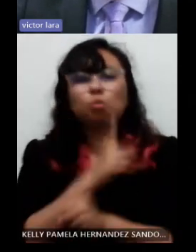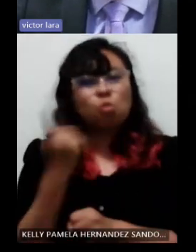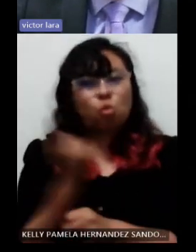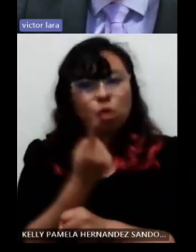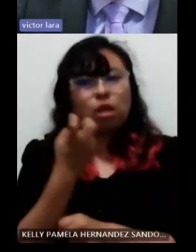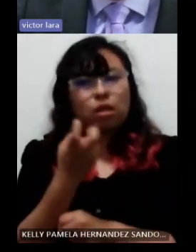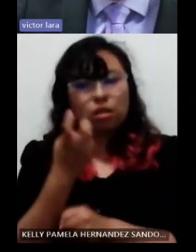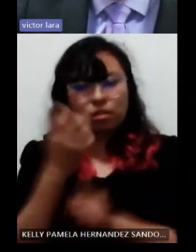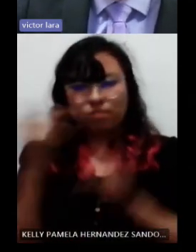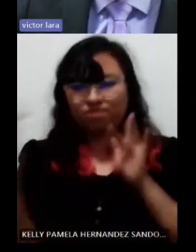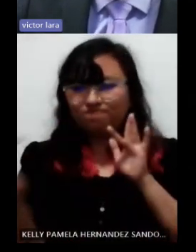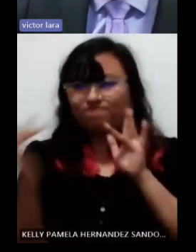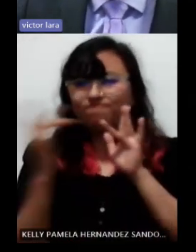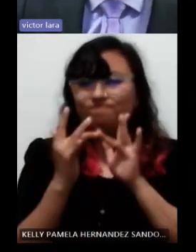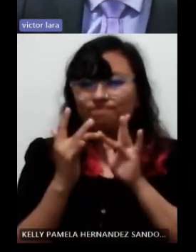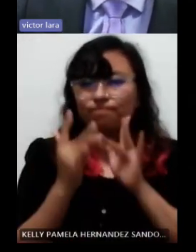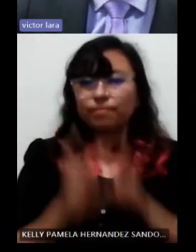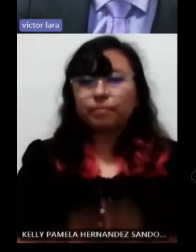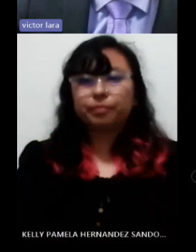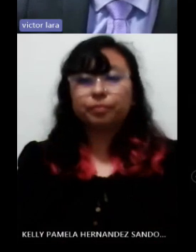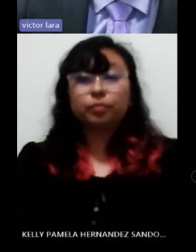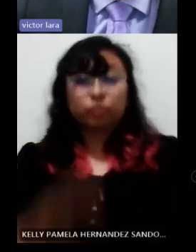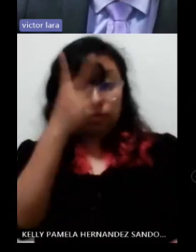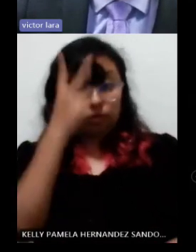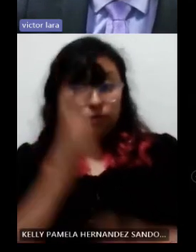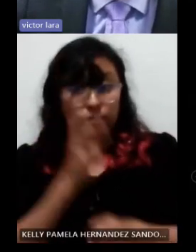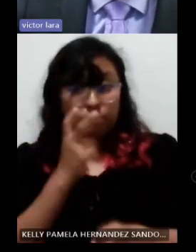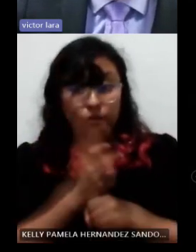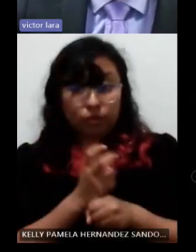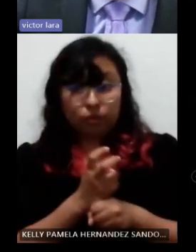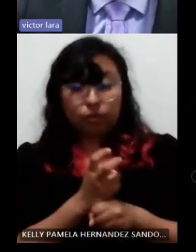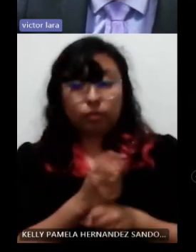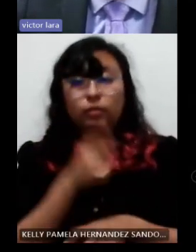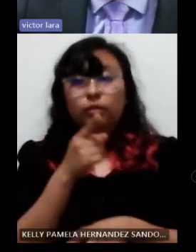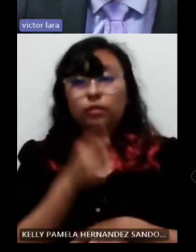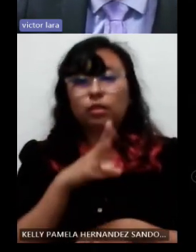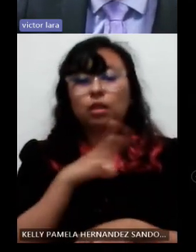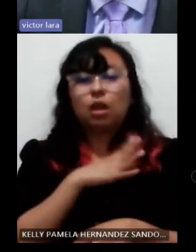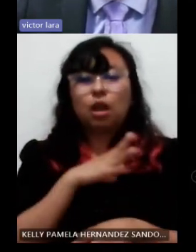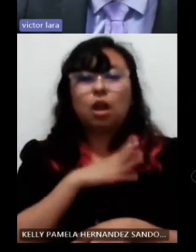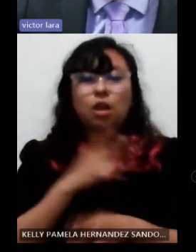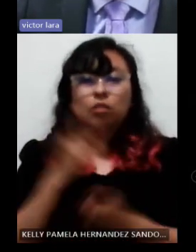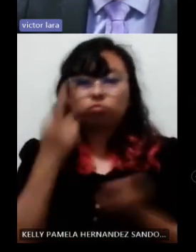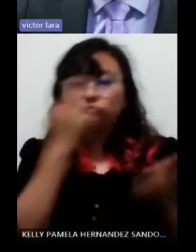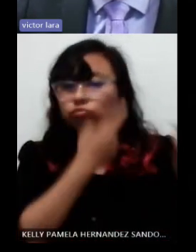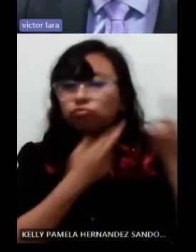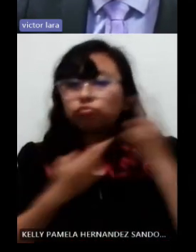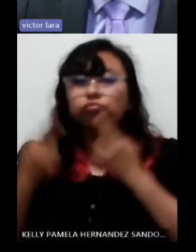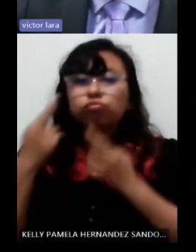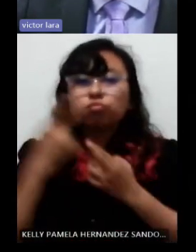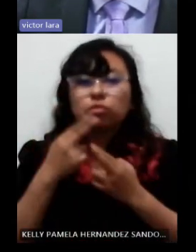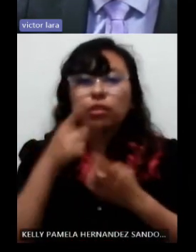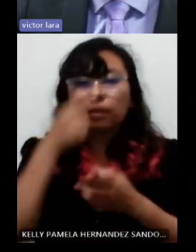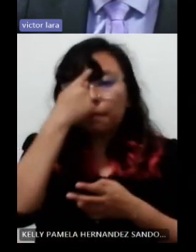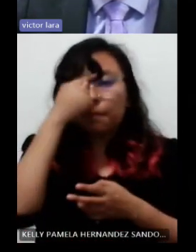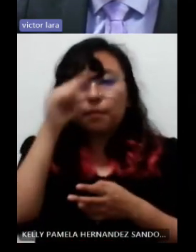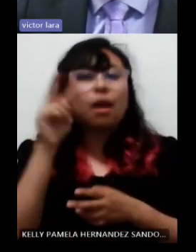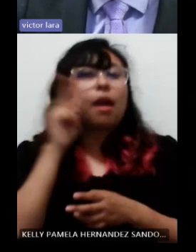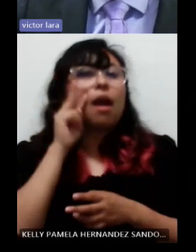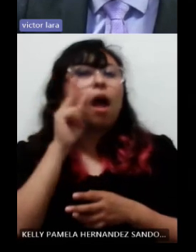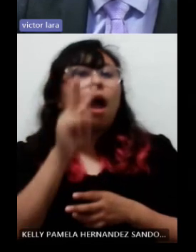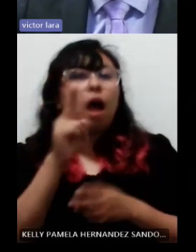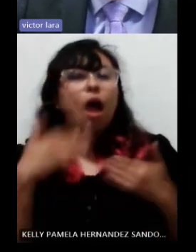haciendo esa referencia. Lo segundo es que realizamos un cuestionario de visión funcional justamente para conocer